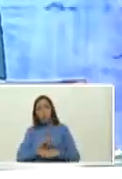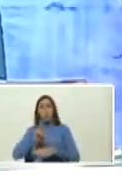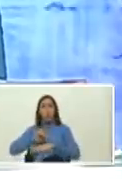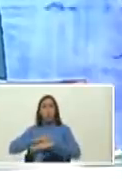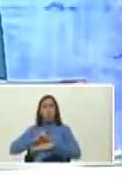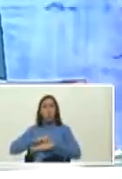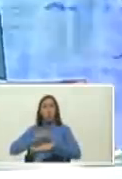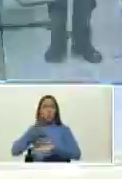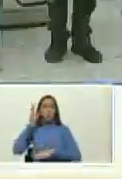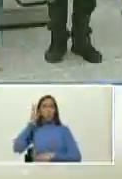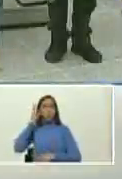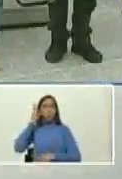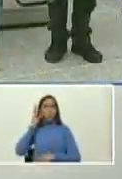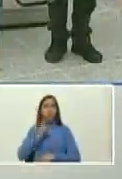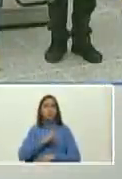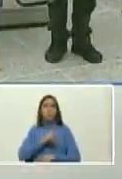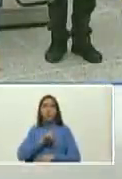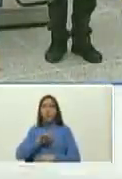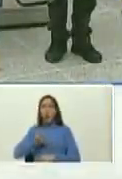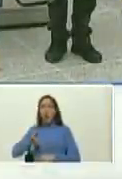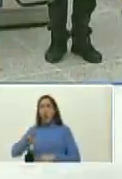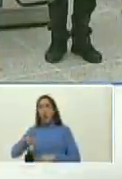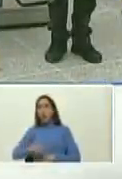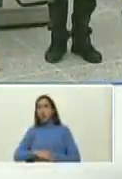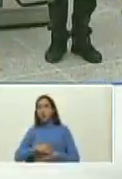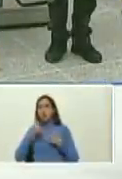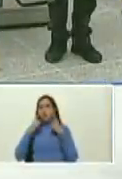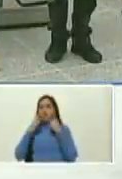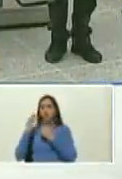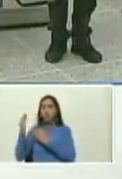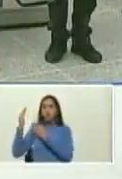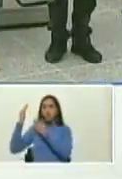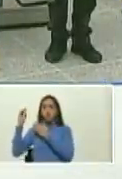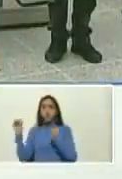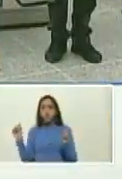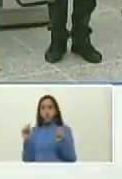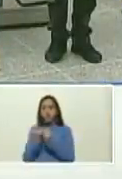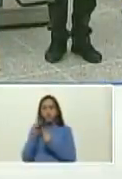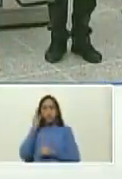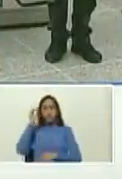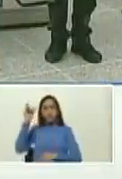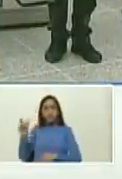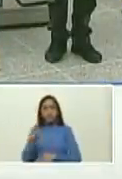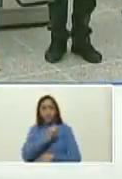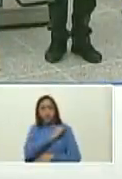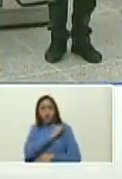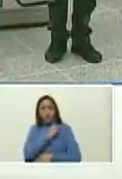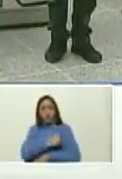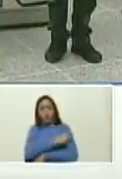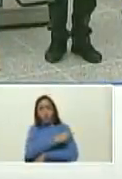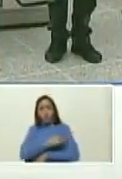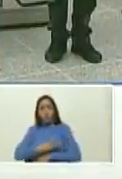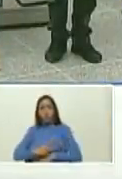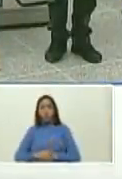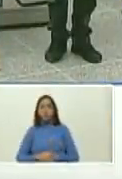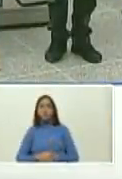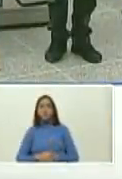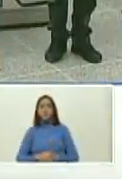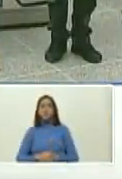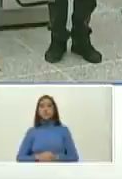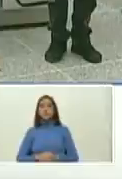Magali Gutiérrez con Maurelina Guzmán directora del hospital Domingo Luciani